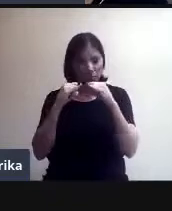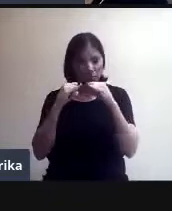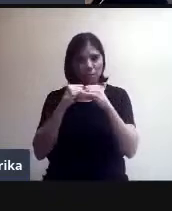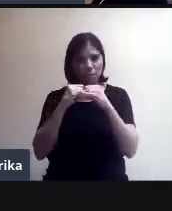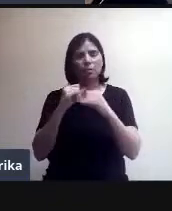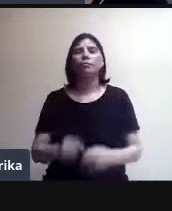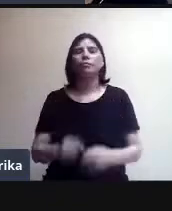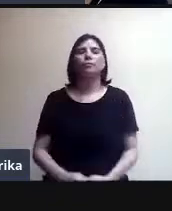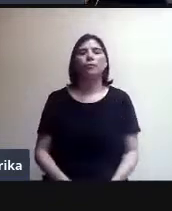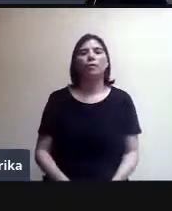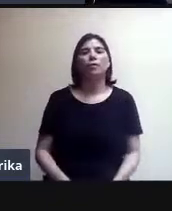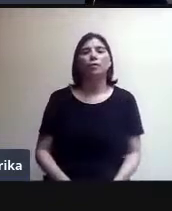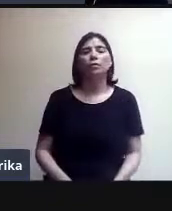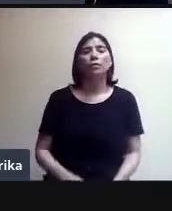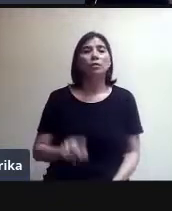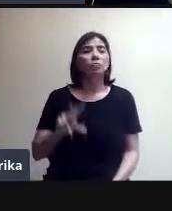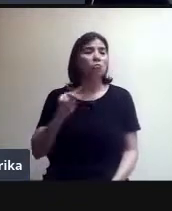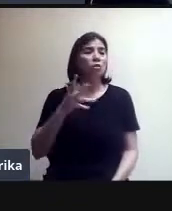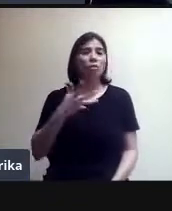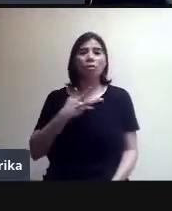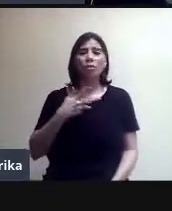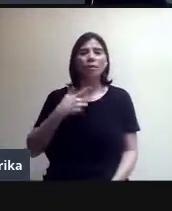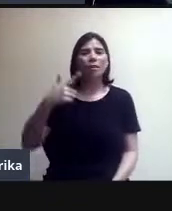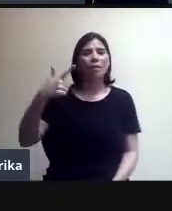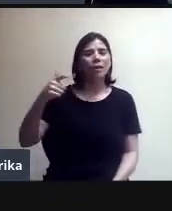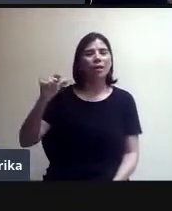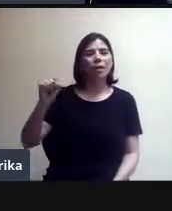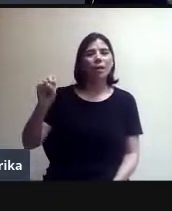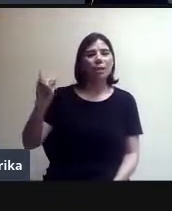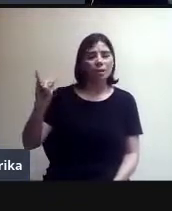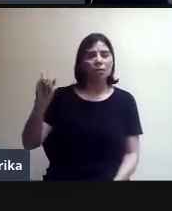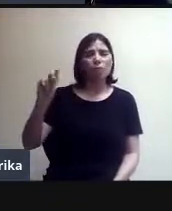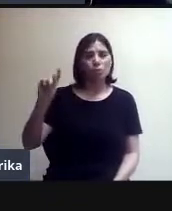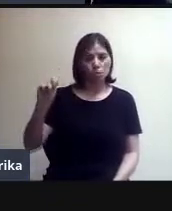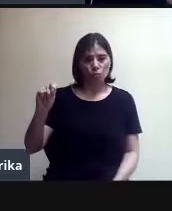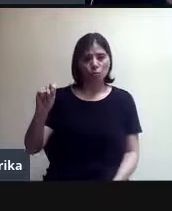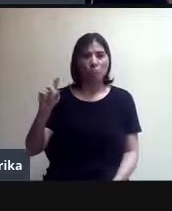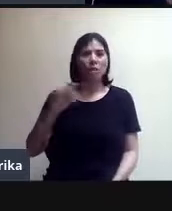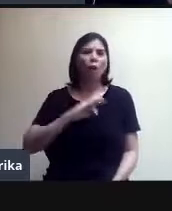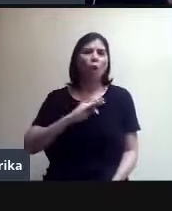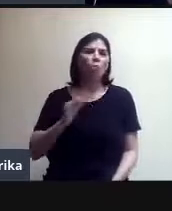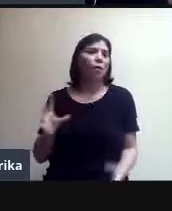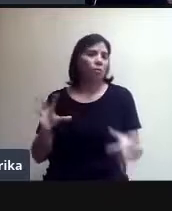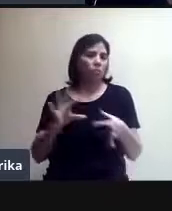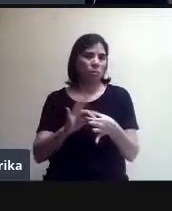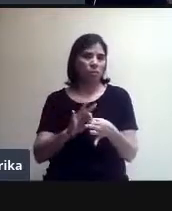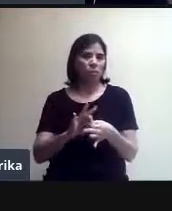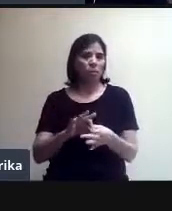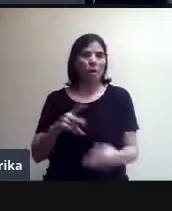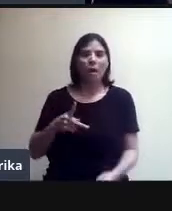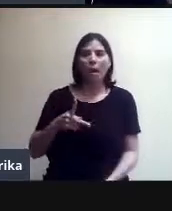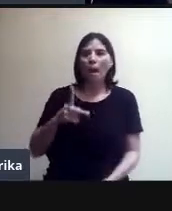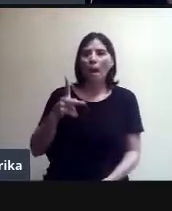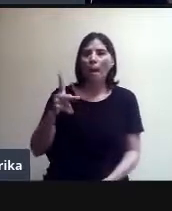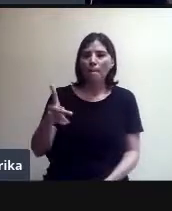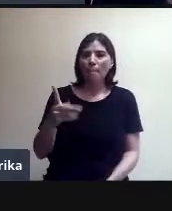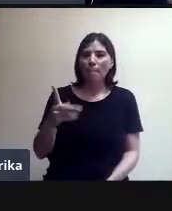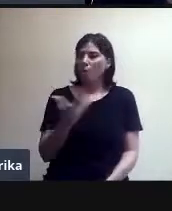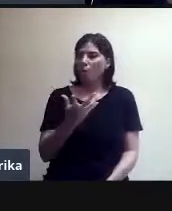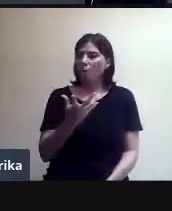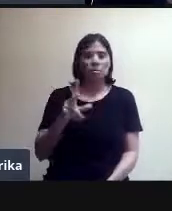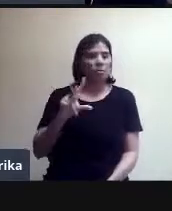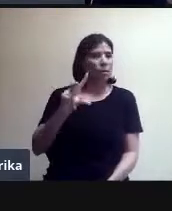Que no tenga G Suite. Eso sí no puede. Puede unirse, pero no puede crear la reunión, ¿de acuerdo? Entonces, digamos que una condición para